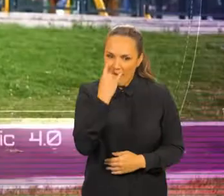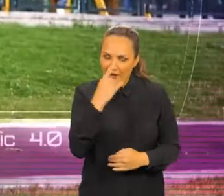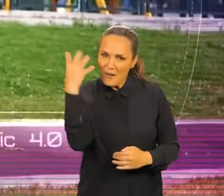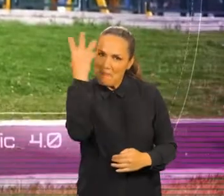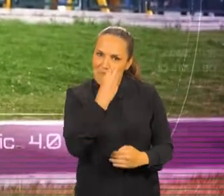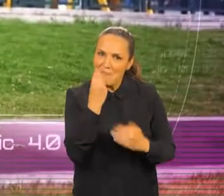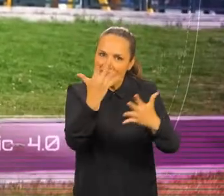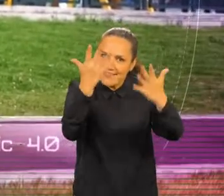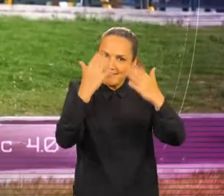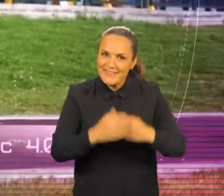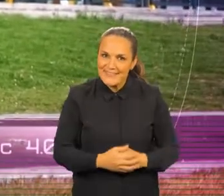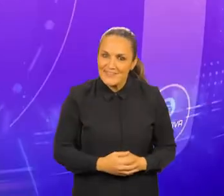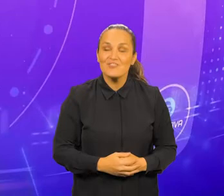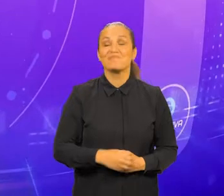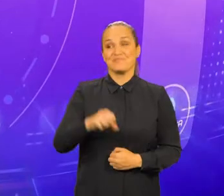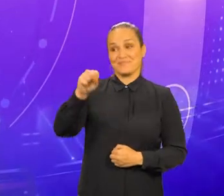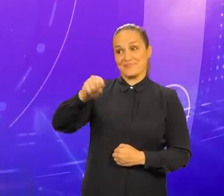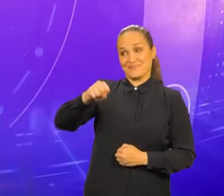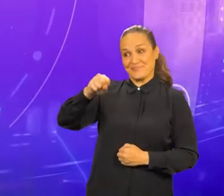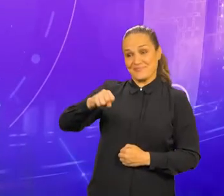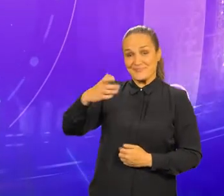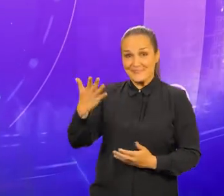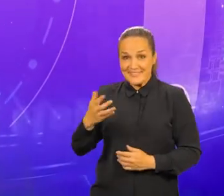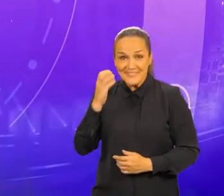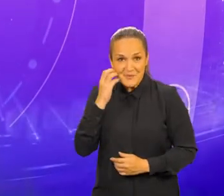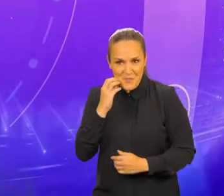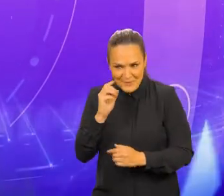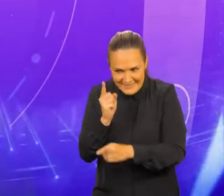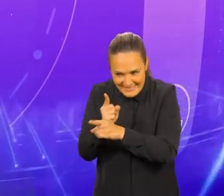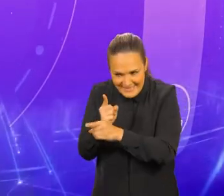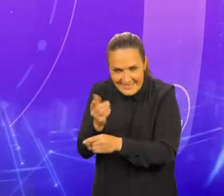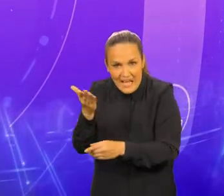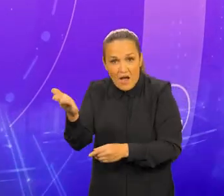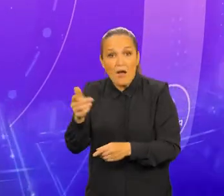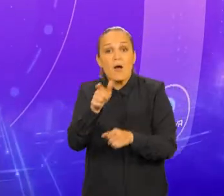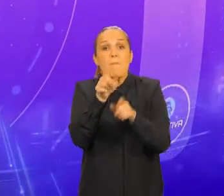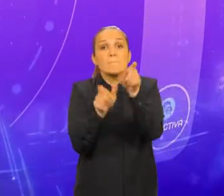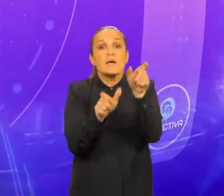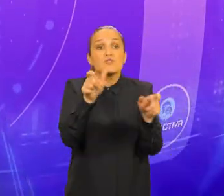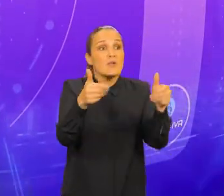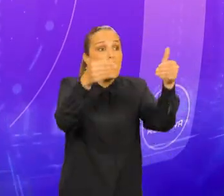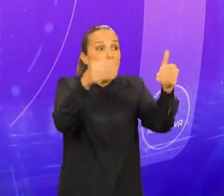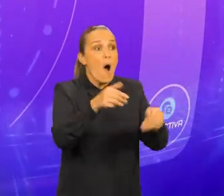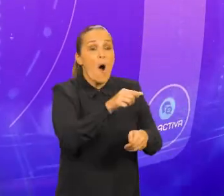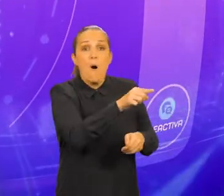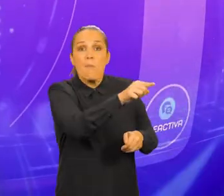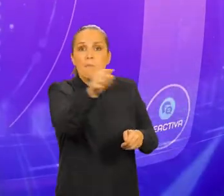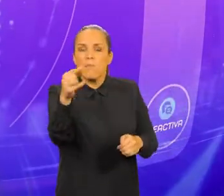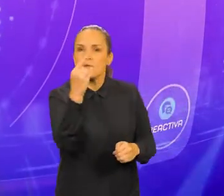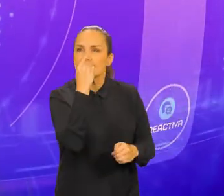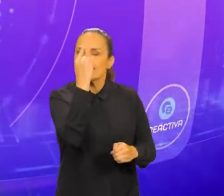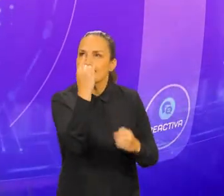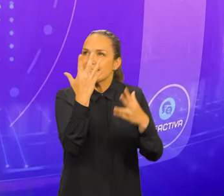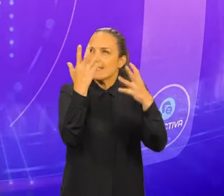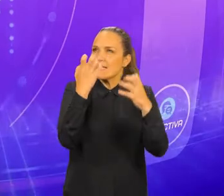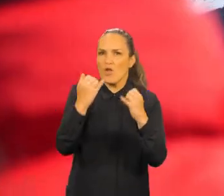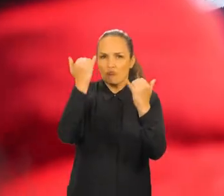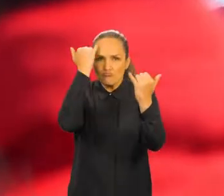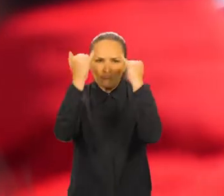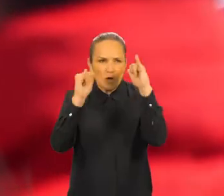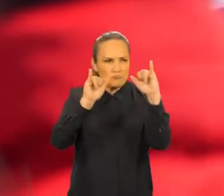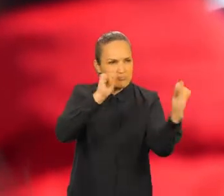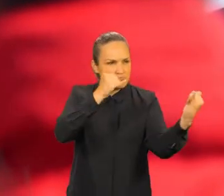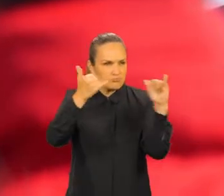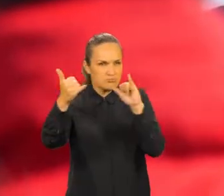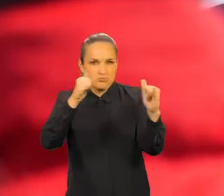eso maravilloso, Diana? Claro que sí, Simón. Y lo mejor es que muchas personas con discapacidad que les interesa todo lo relacionado